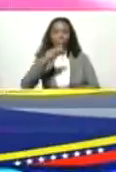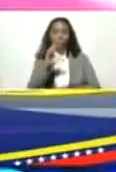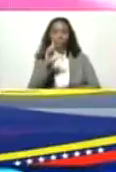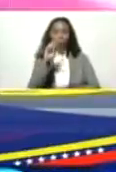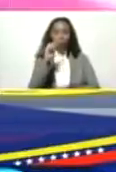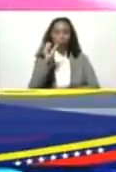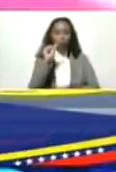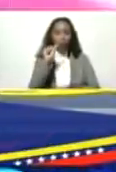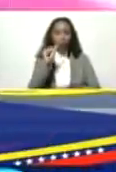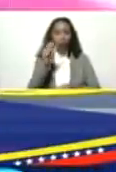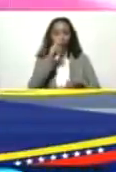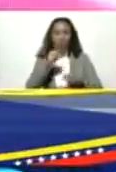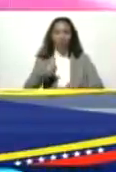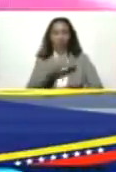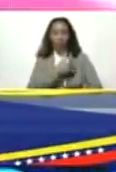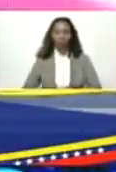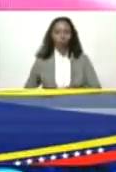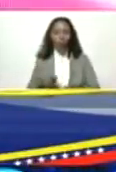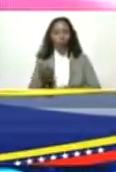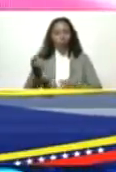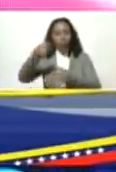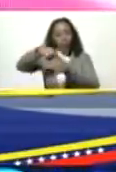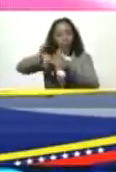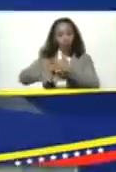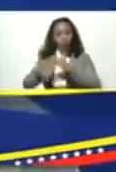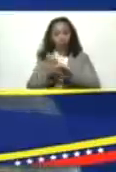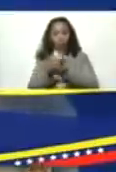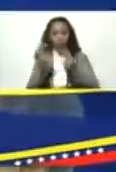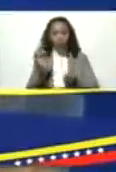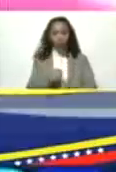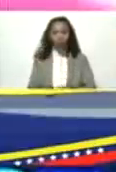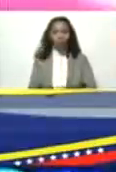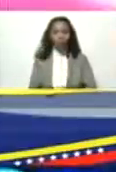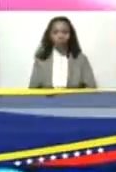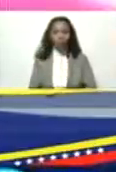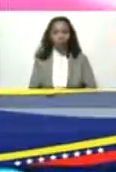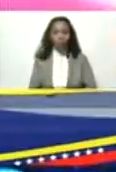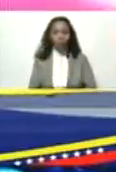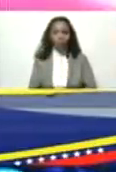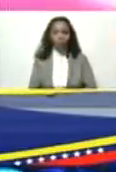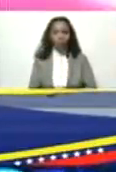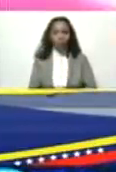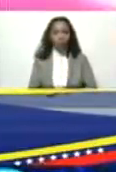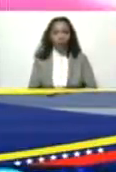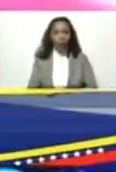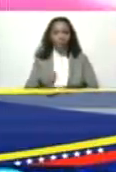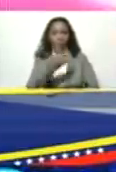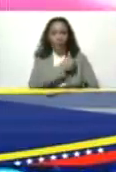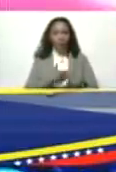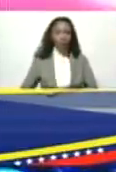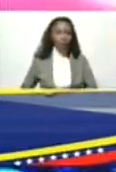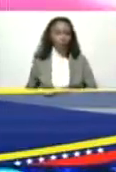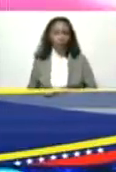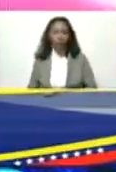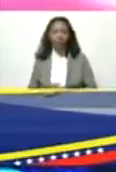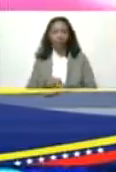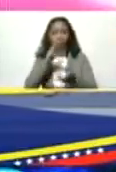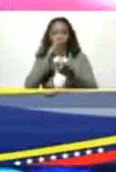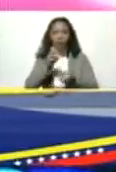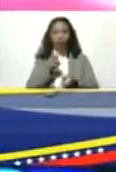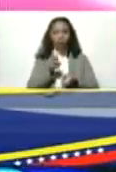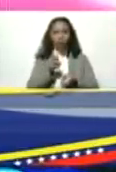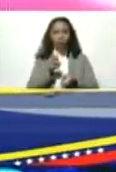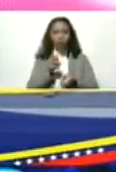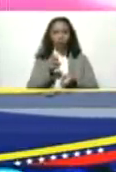Occidental de Descuentos Víctor Vargas el presidente del Banco